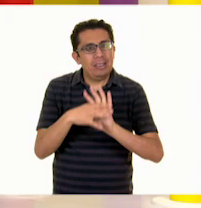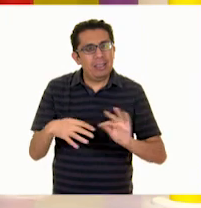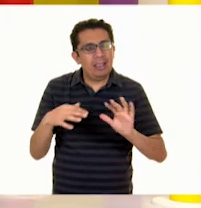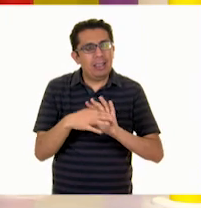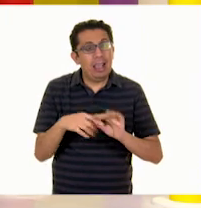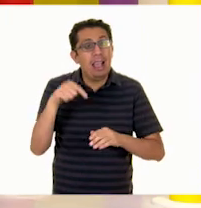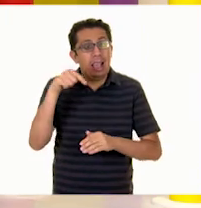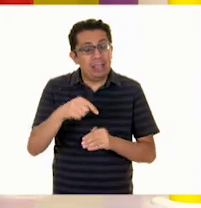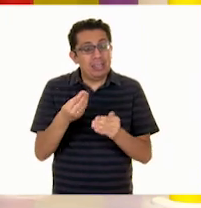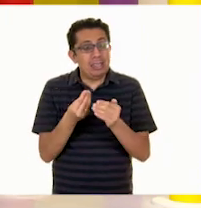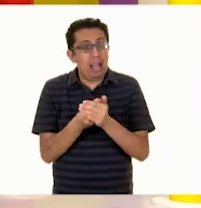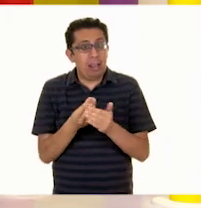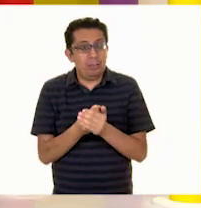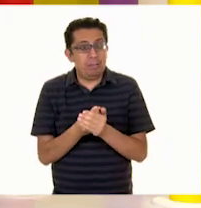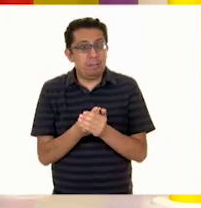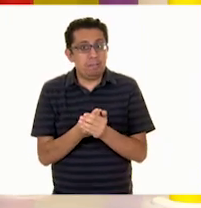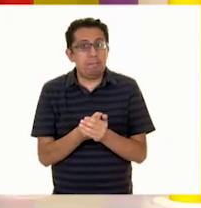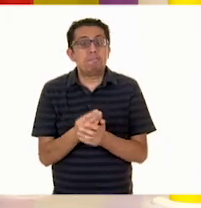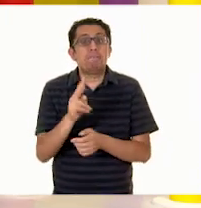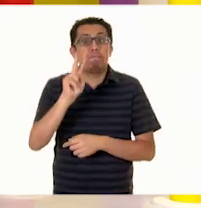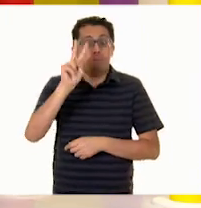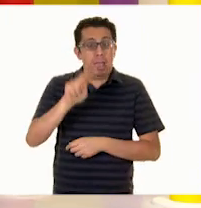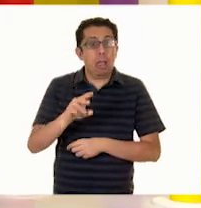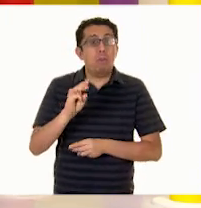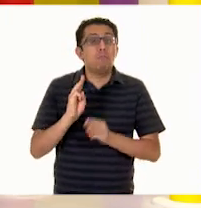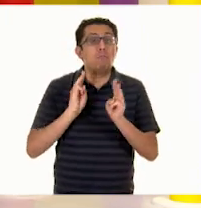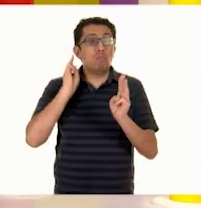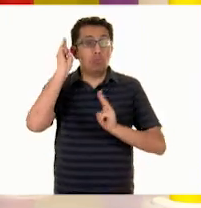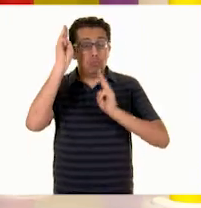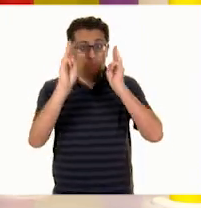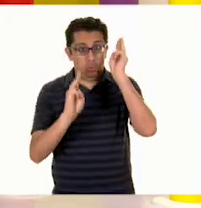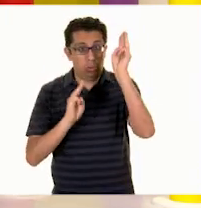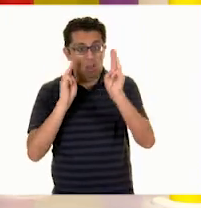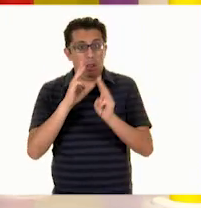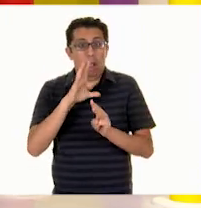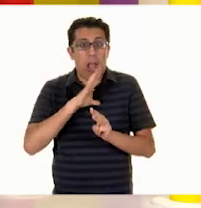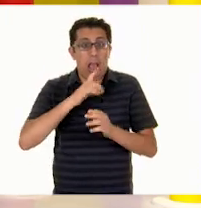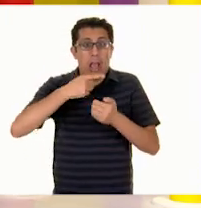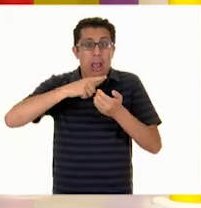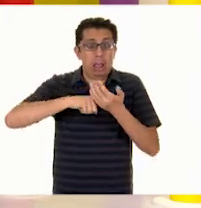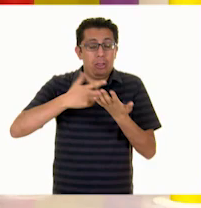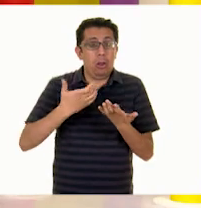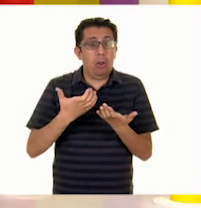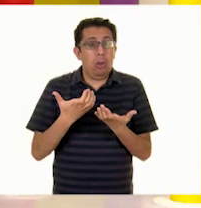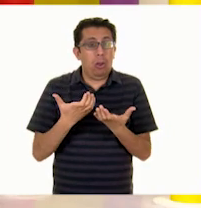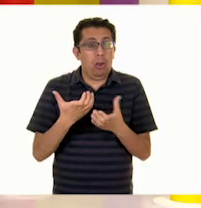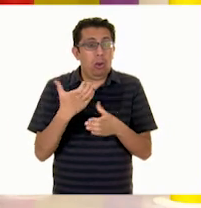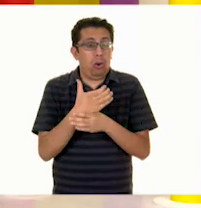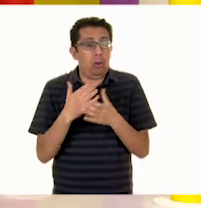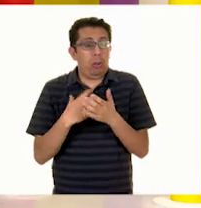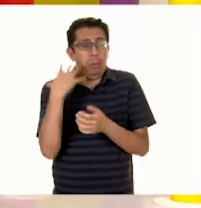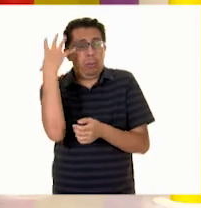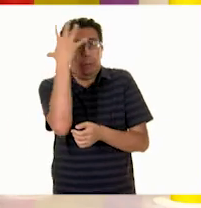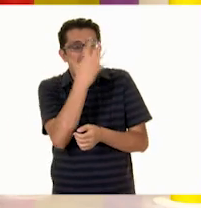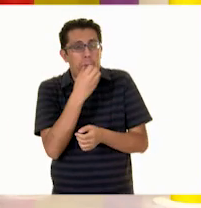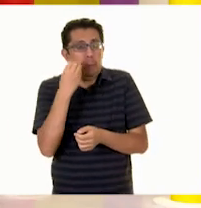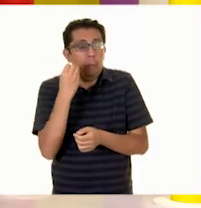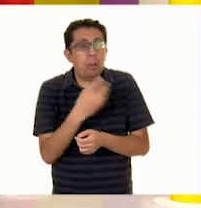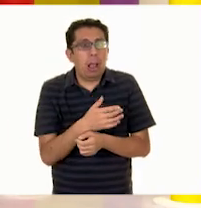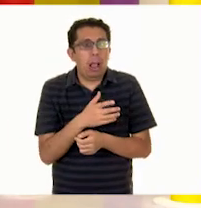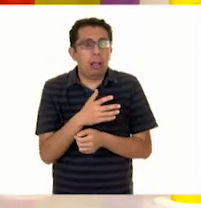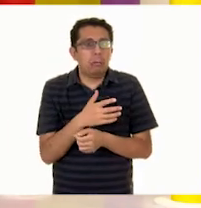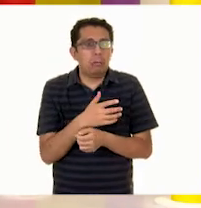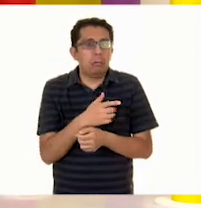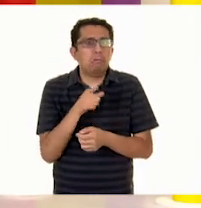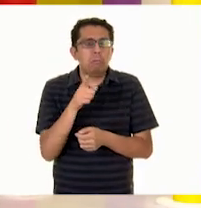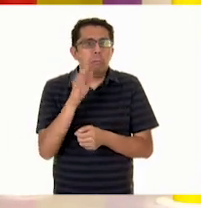aquí en el salón de clases! Y sí, es verdad, los museos tienen cosas fantásticas y hay para todos los gustos y hay mucho que